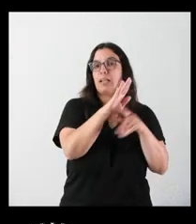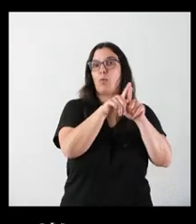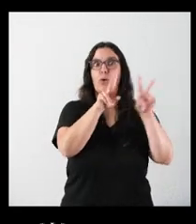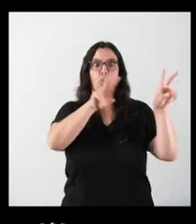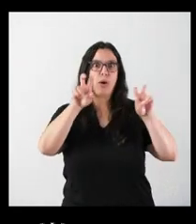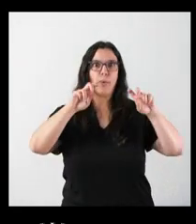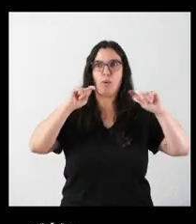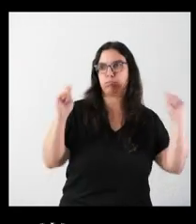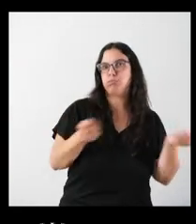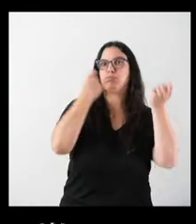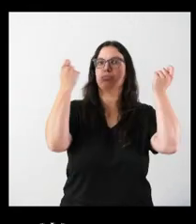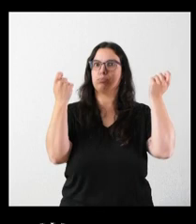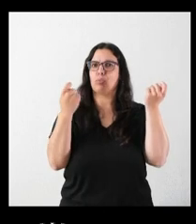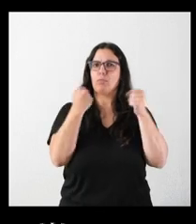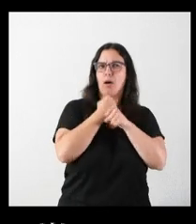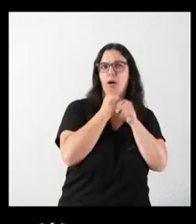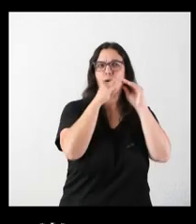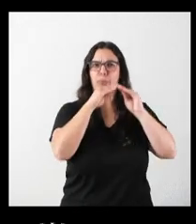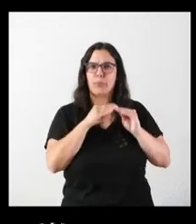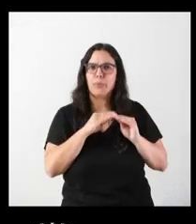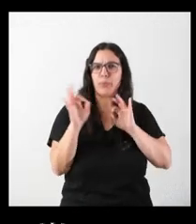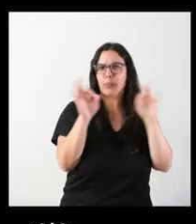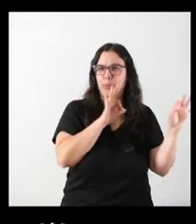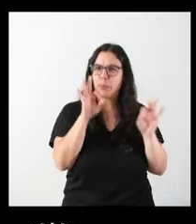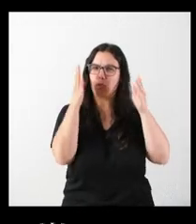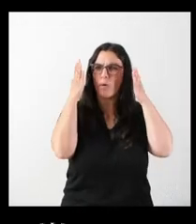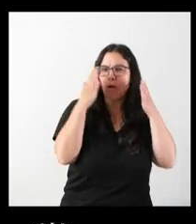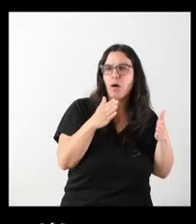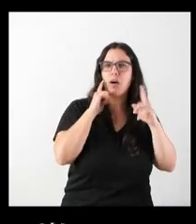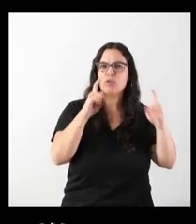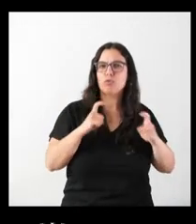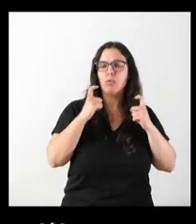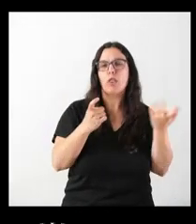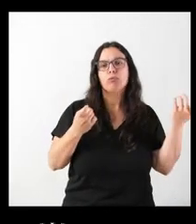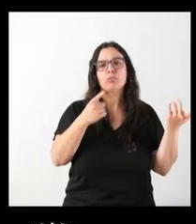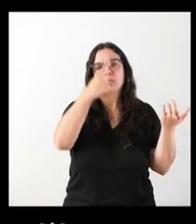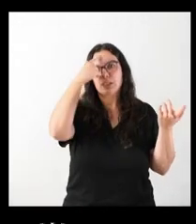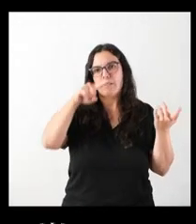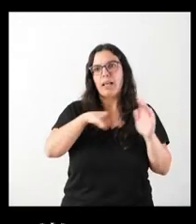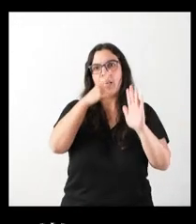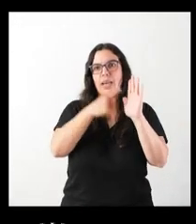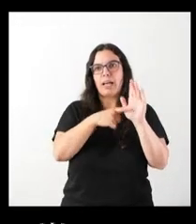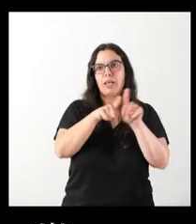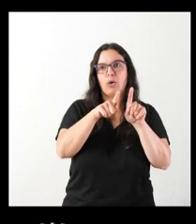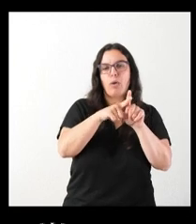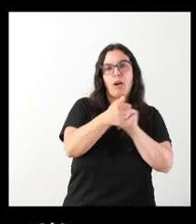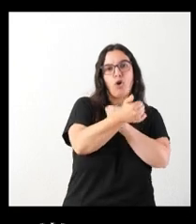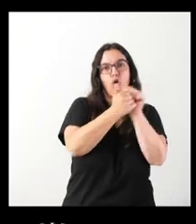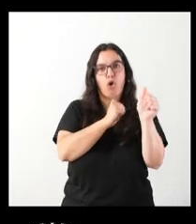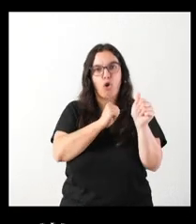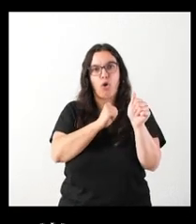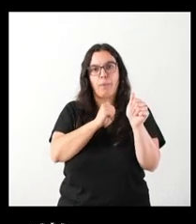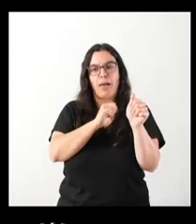novedoso y en lo que se había estado trabajando denodadamente, si conocían que esta ley se había copiado del